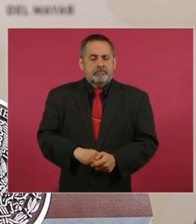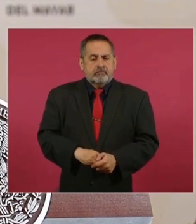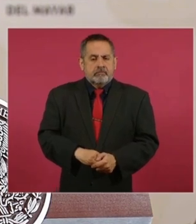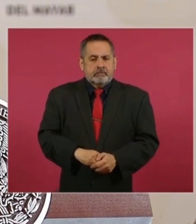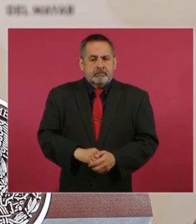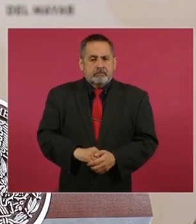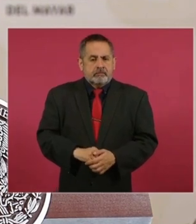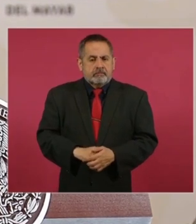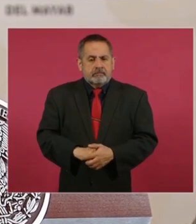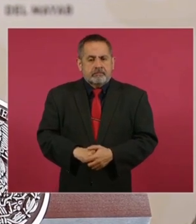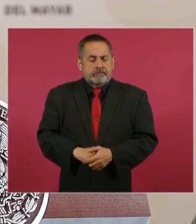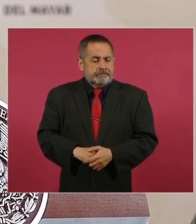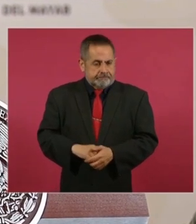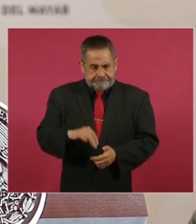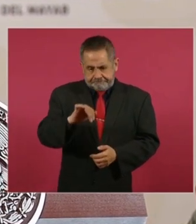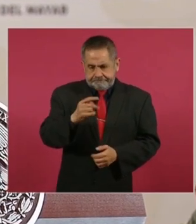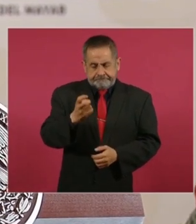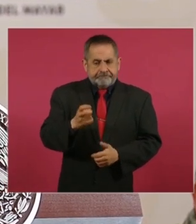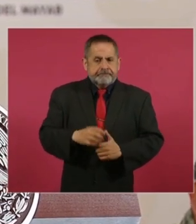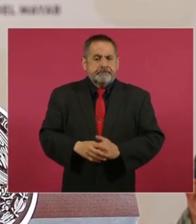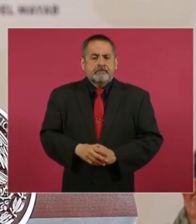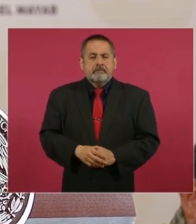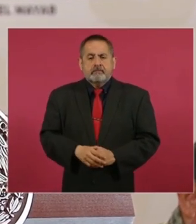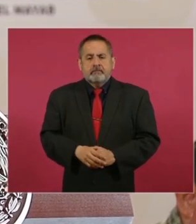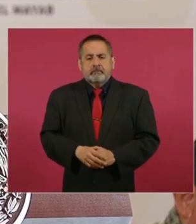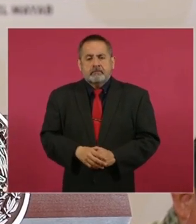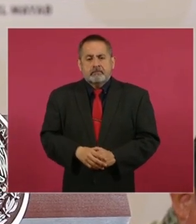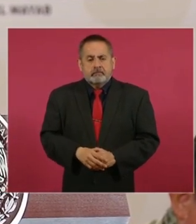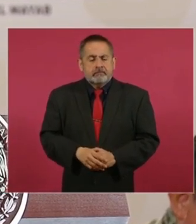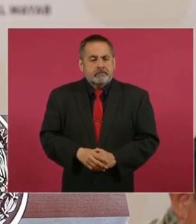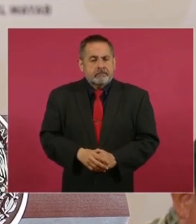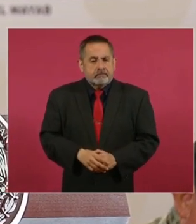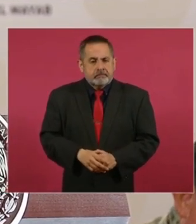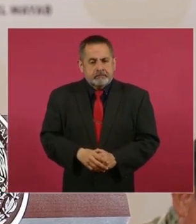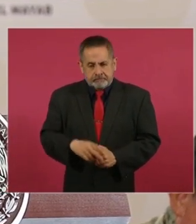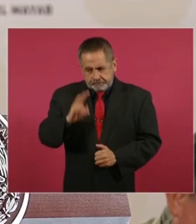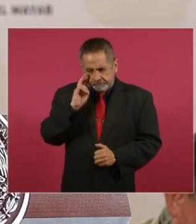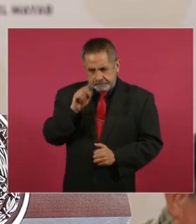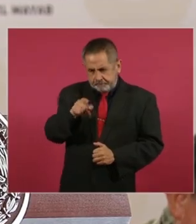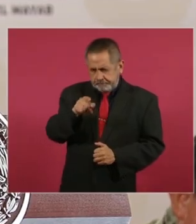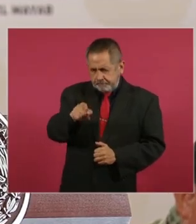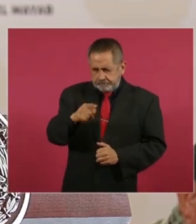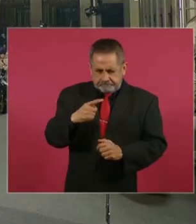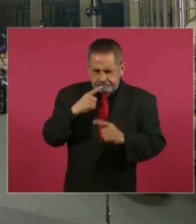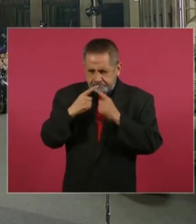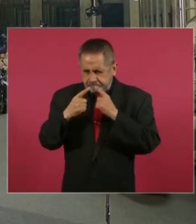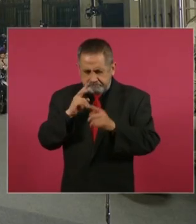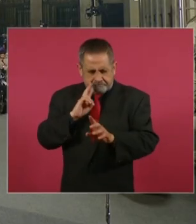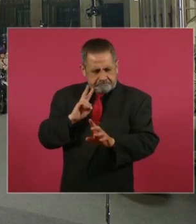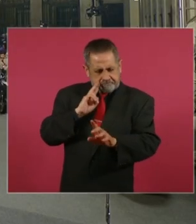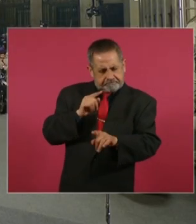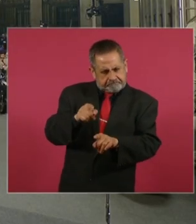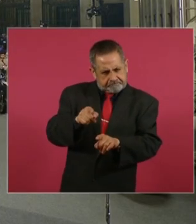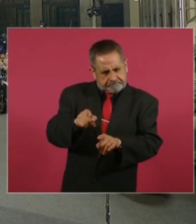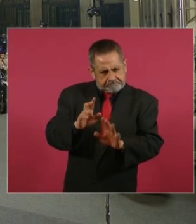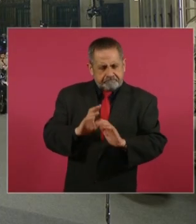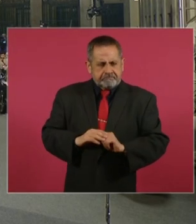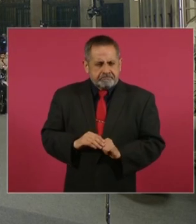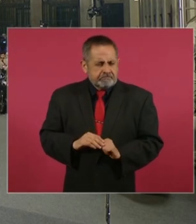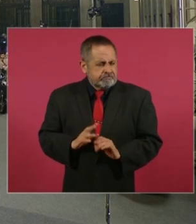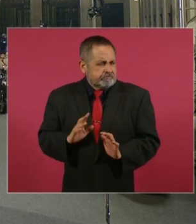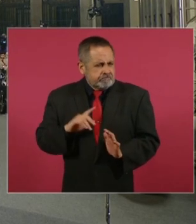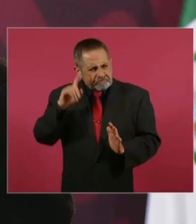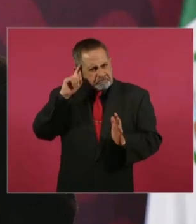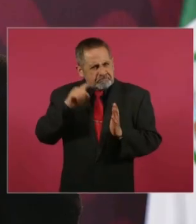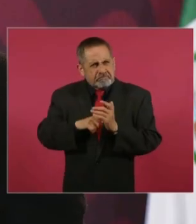pues ahí tenemos que ver una gestión, no creo que haya